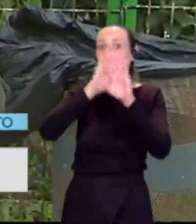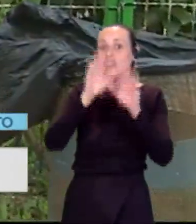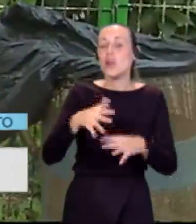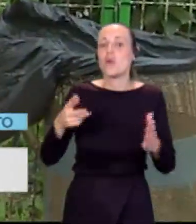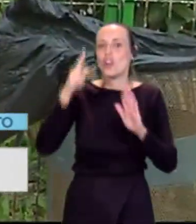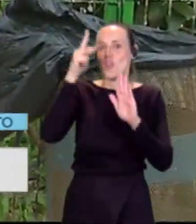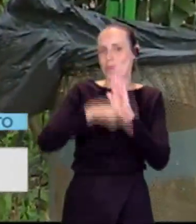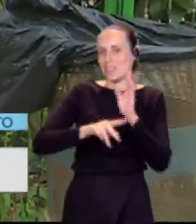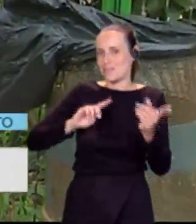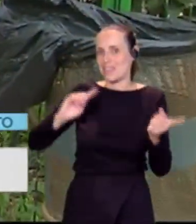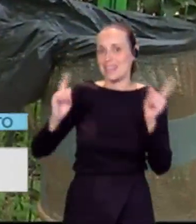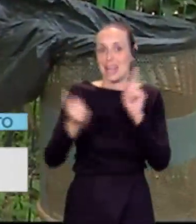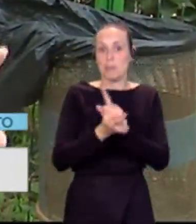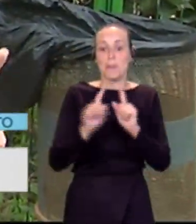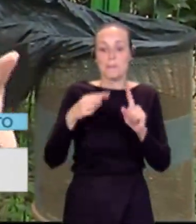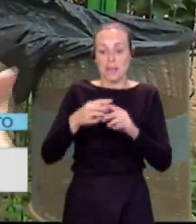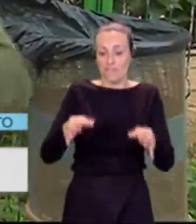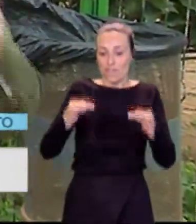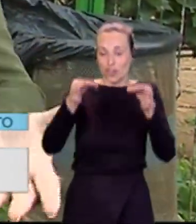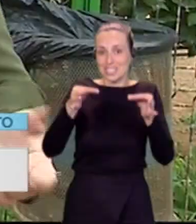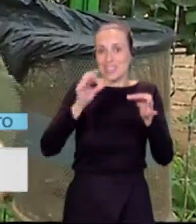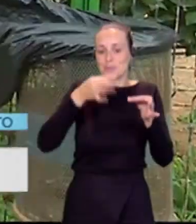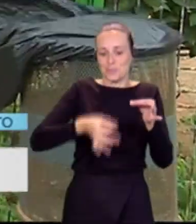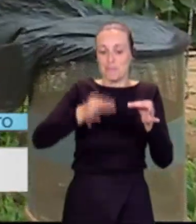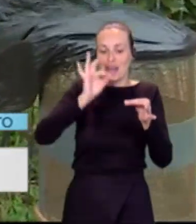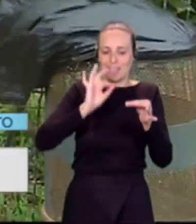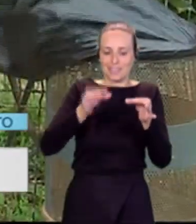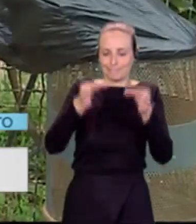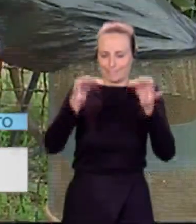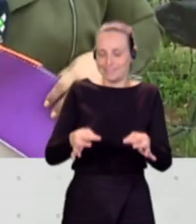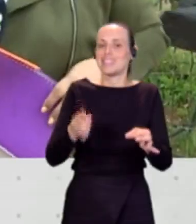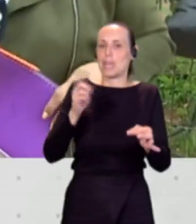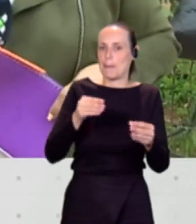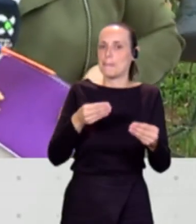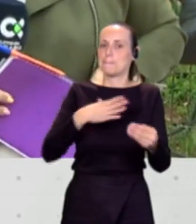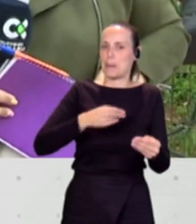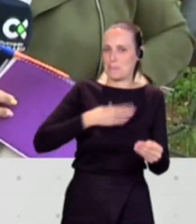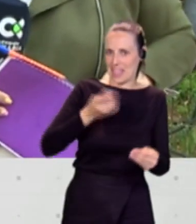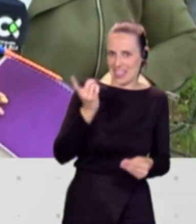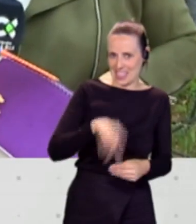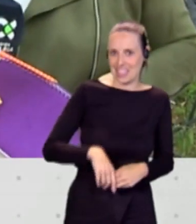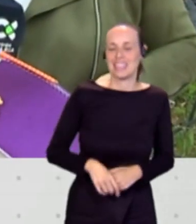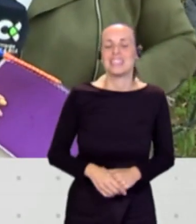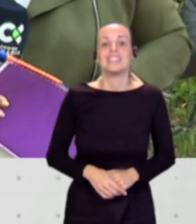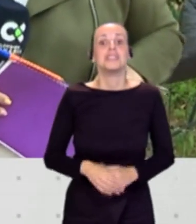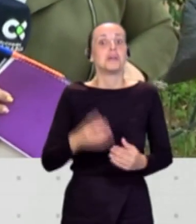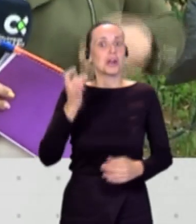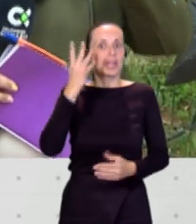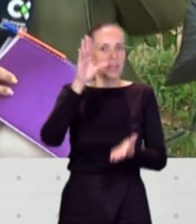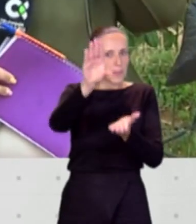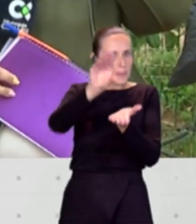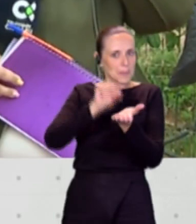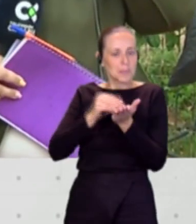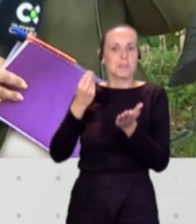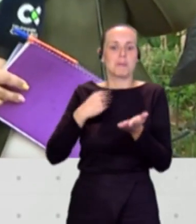y se exija que estas fundas de plástico para las pajitas sean también de papel. Pues, tomamos buena nota de esa iniciativa, de esa recogida de